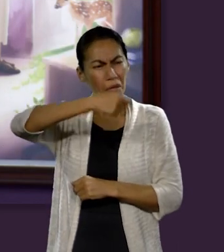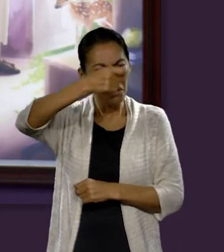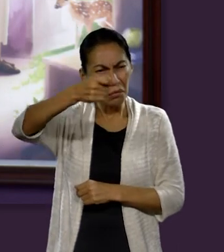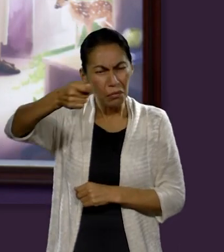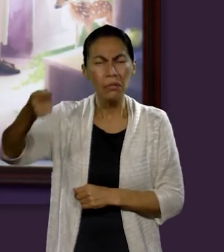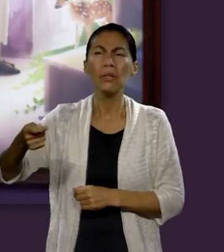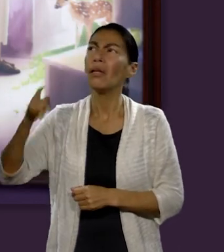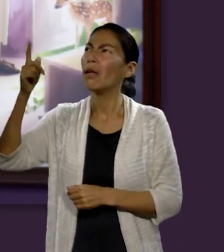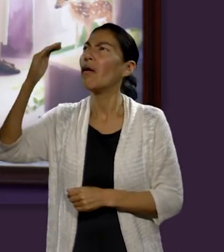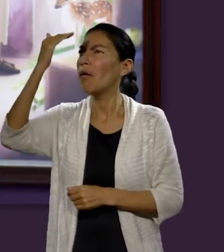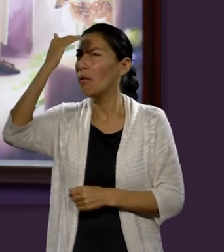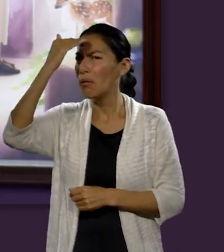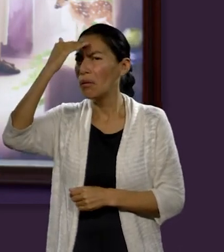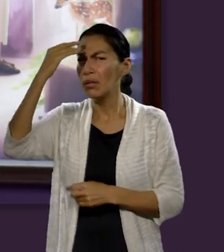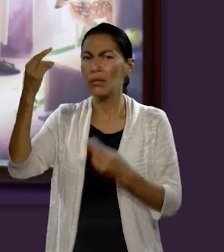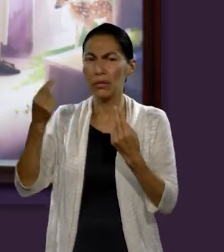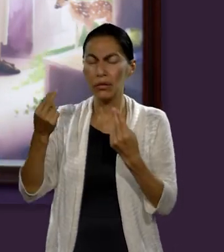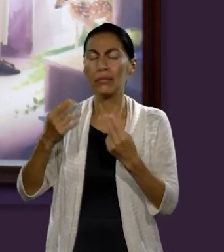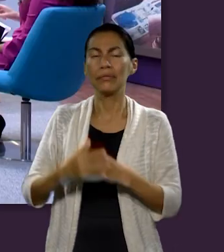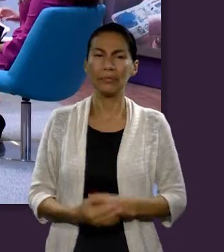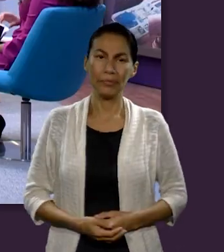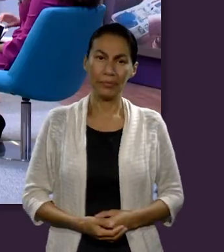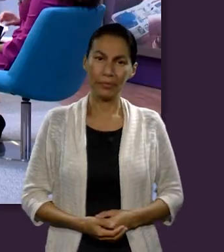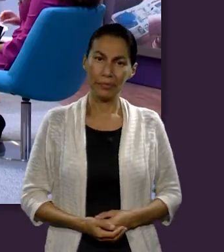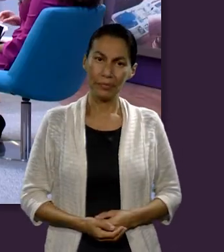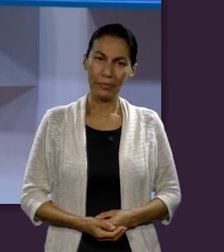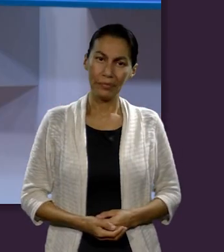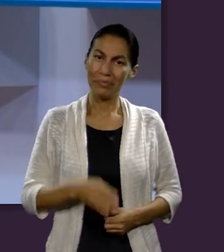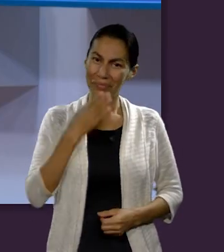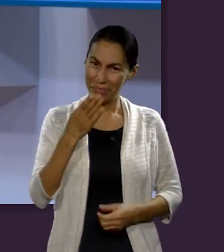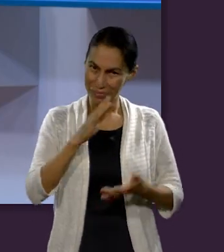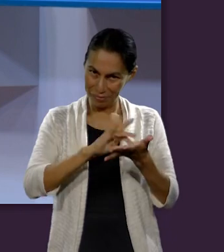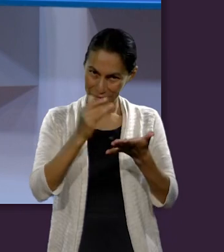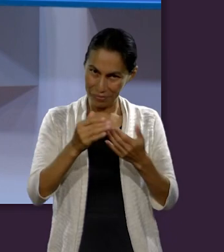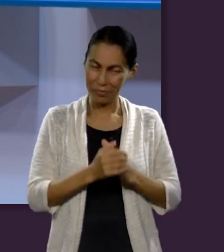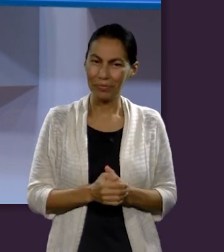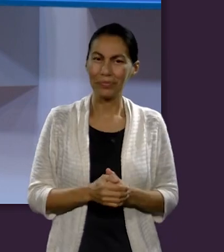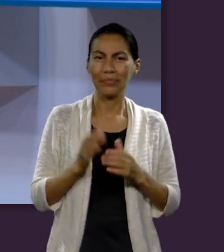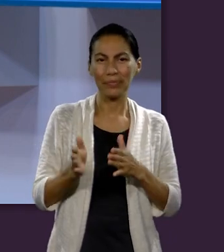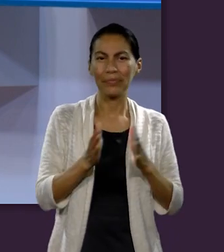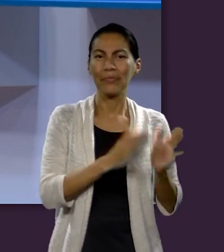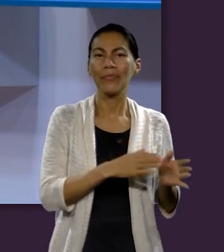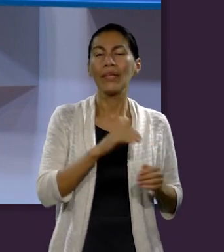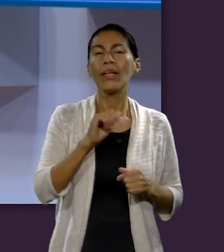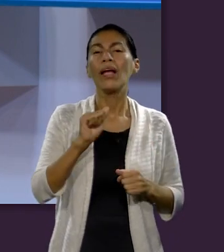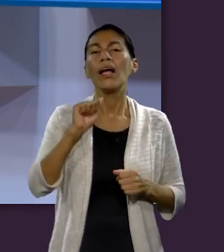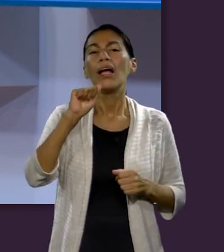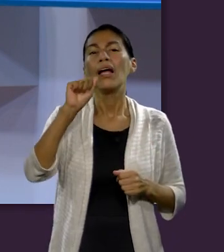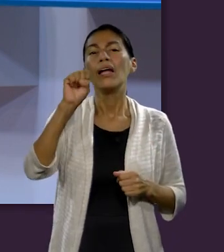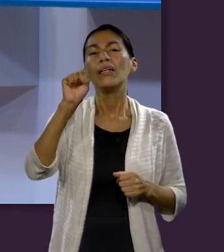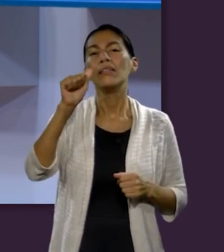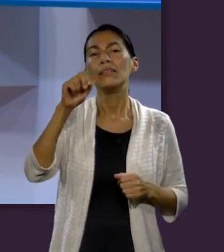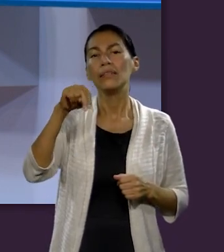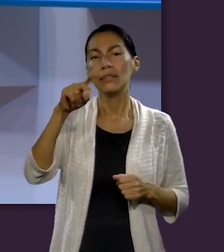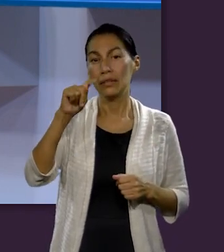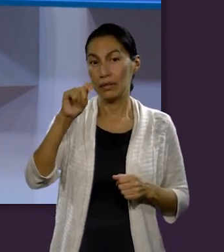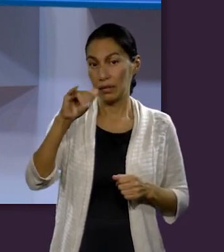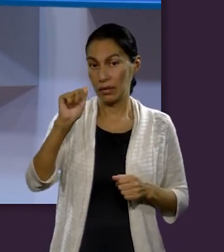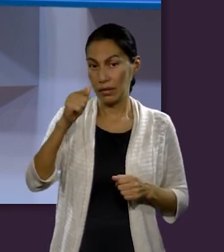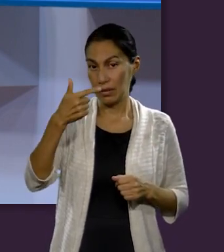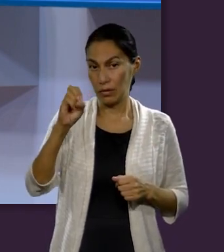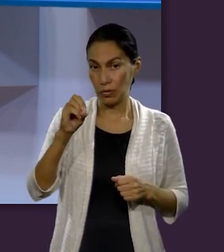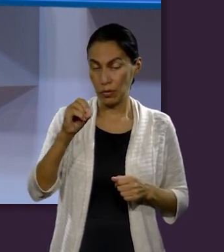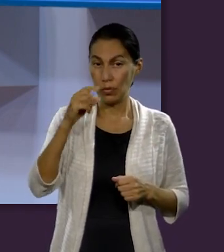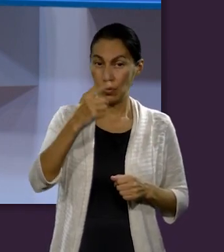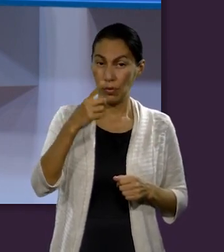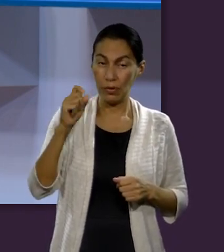porque Él conoce nuestra necesidad real. Amén. Excelente. Gracias. Ahora, Santiago 1.27 nos dice